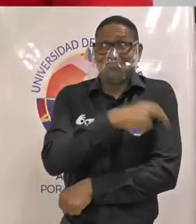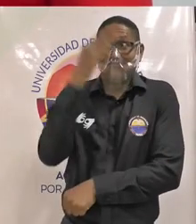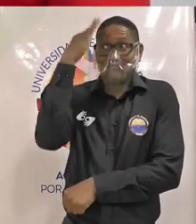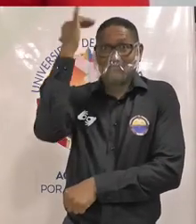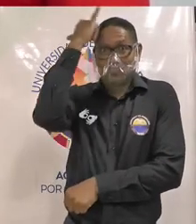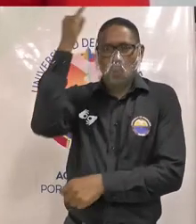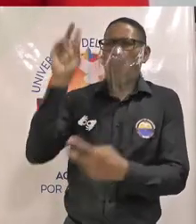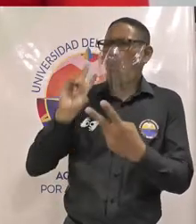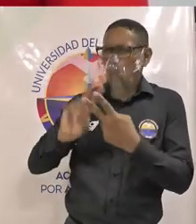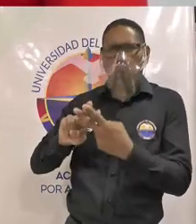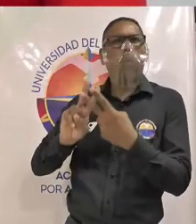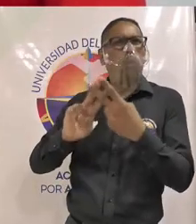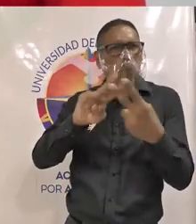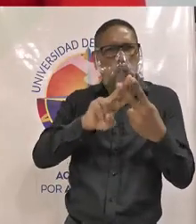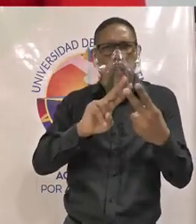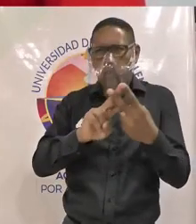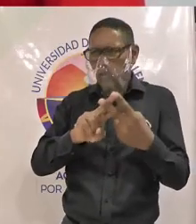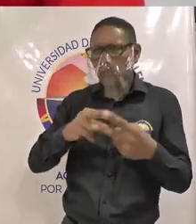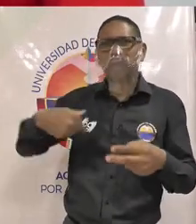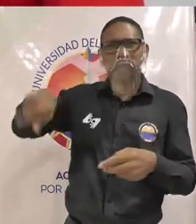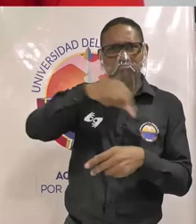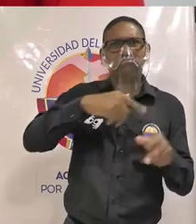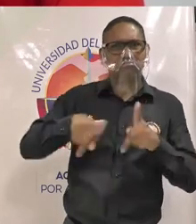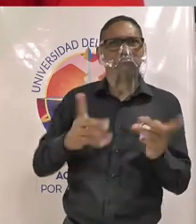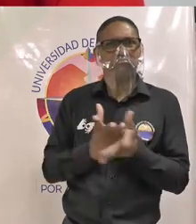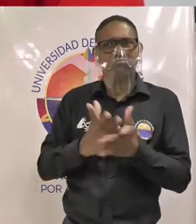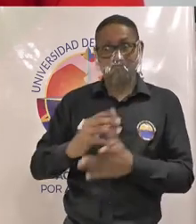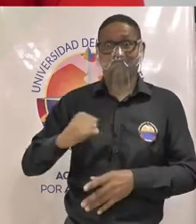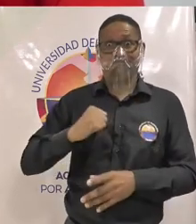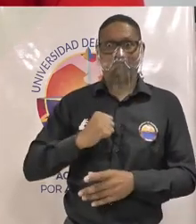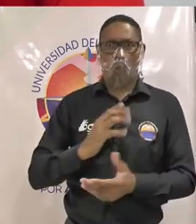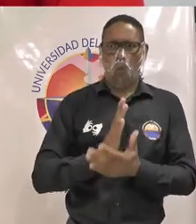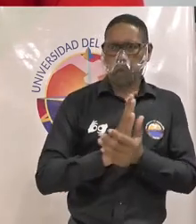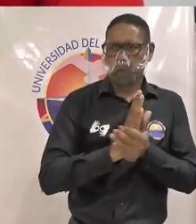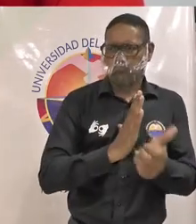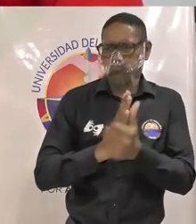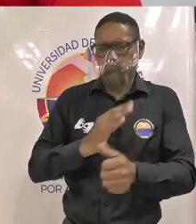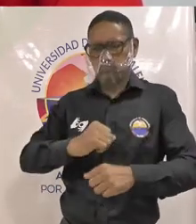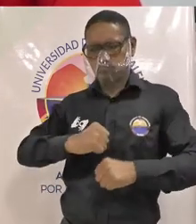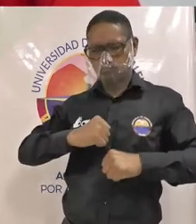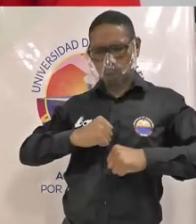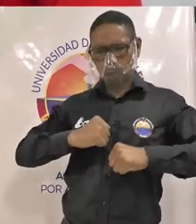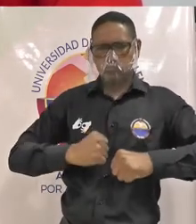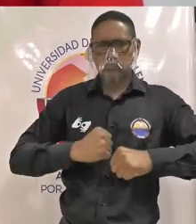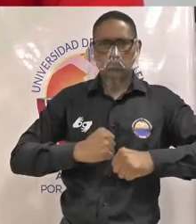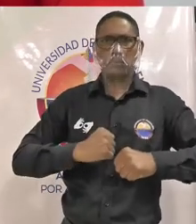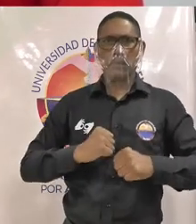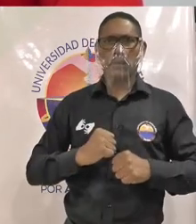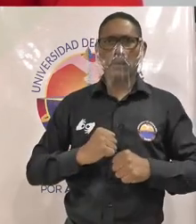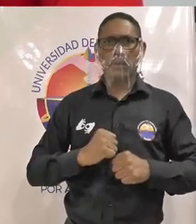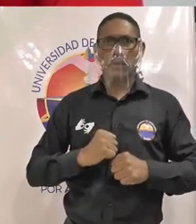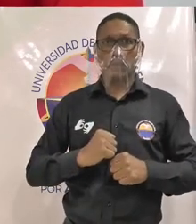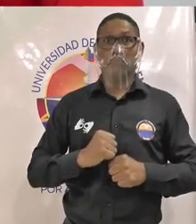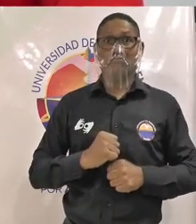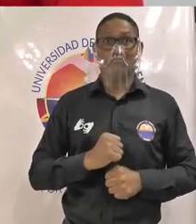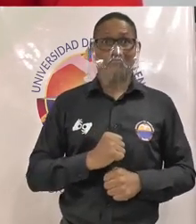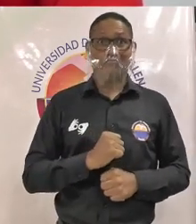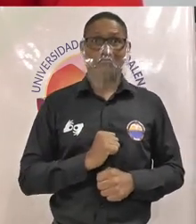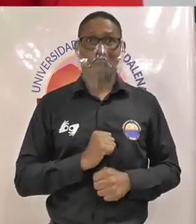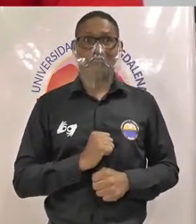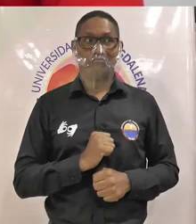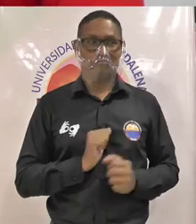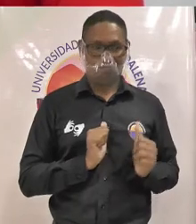mano las capacidades que nosotros como estudiantes tenemos por eso en compañía del